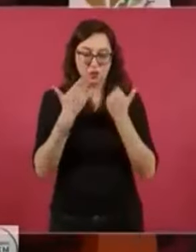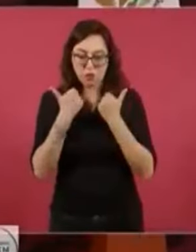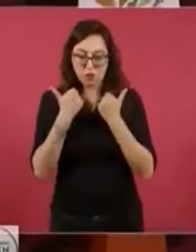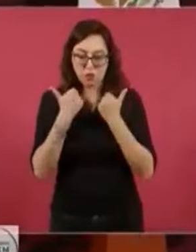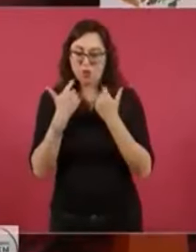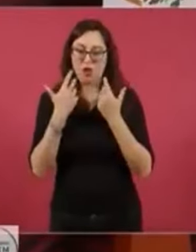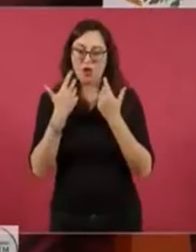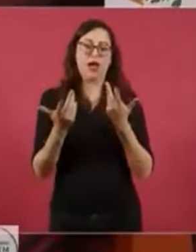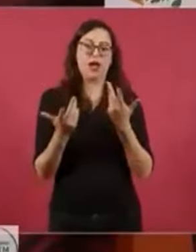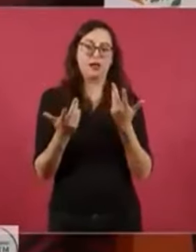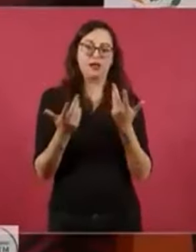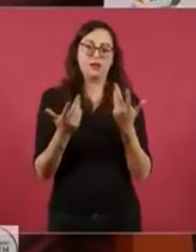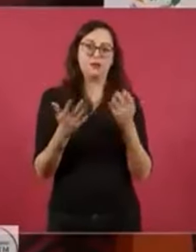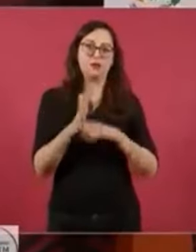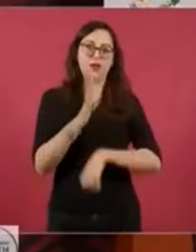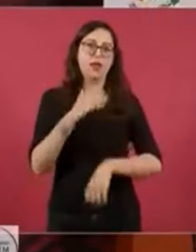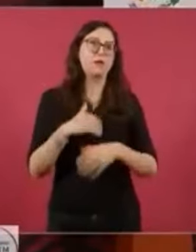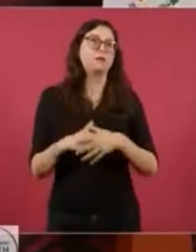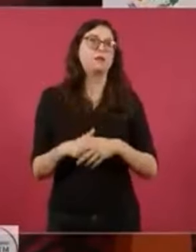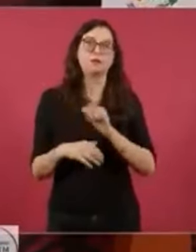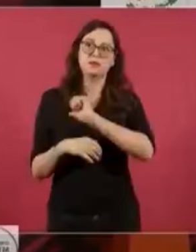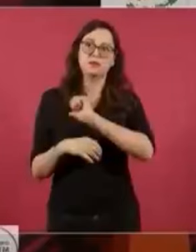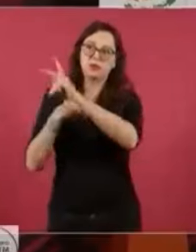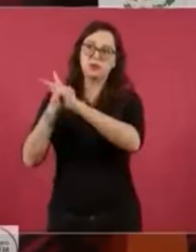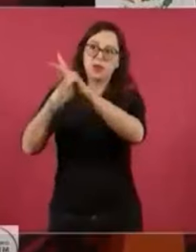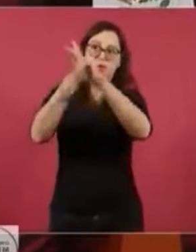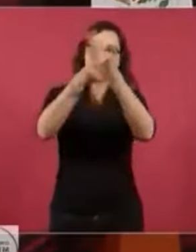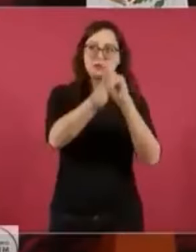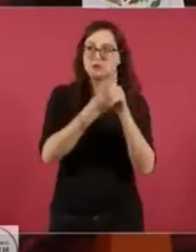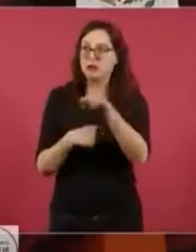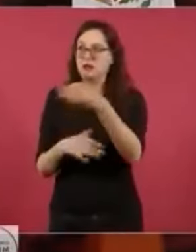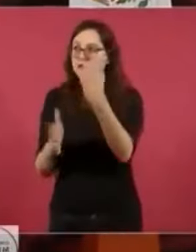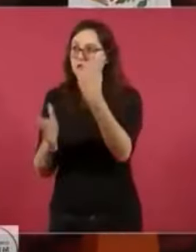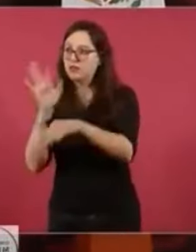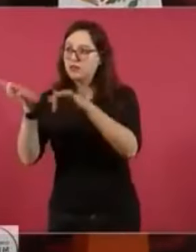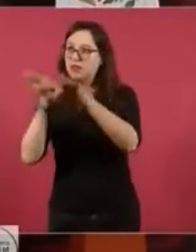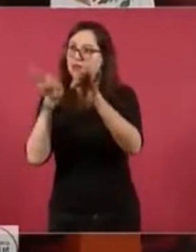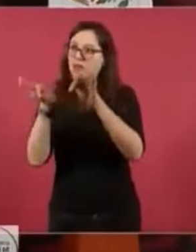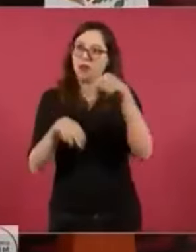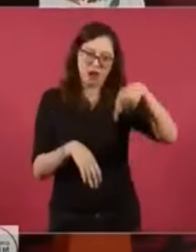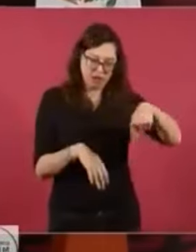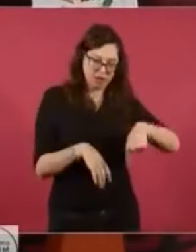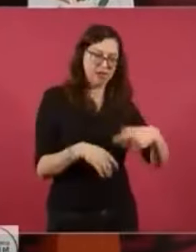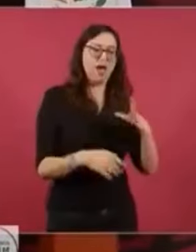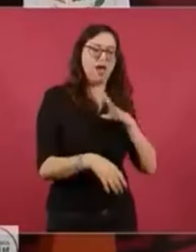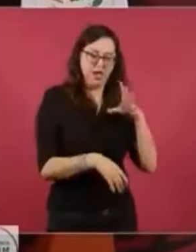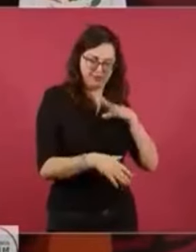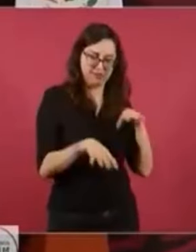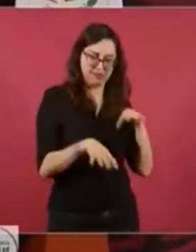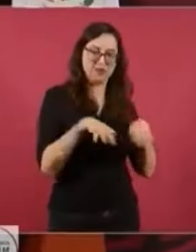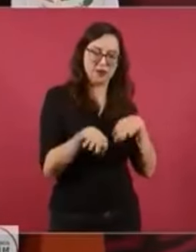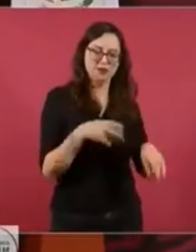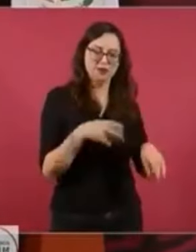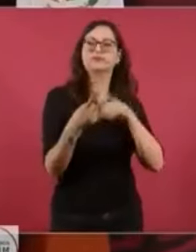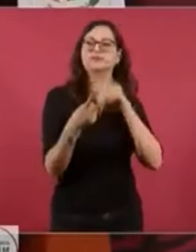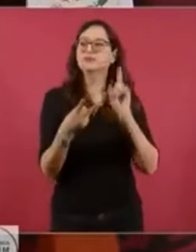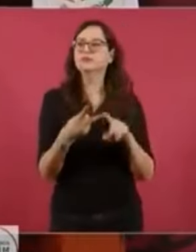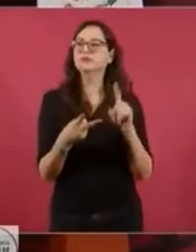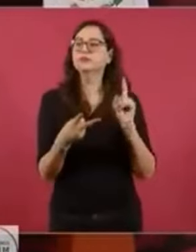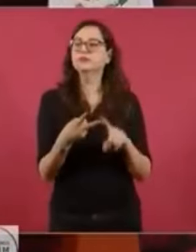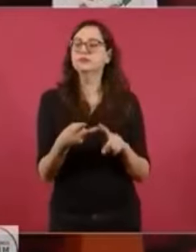tenemos medalla en